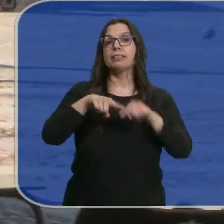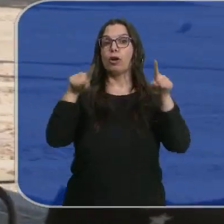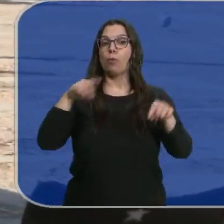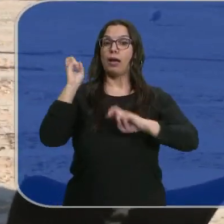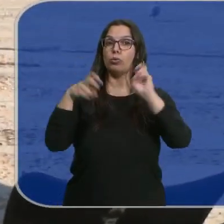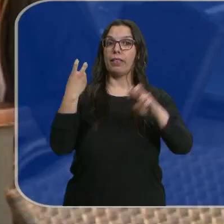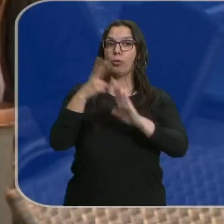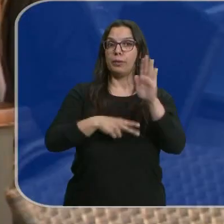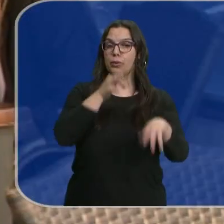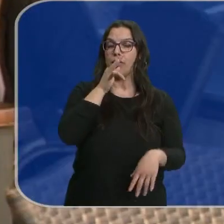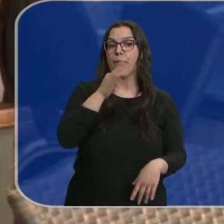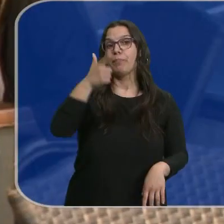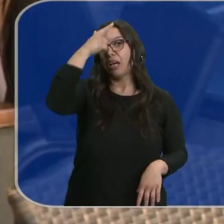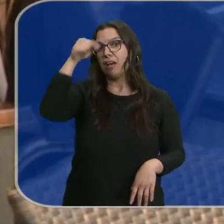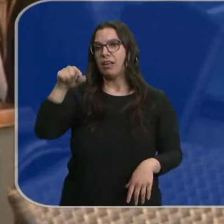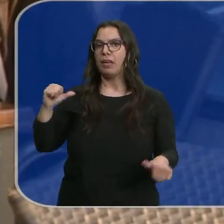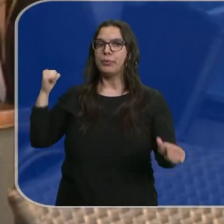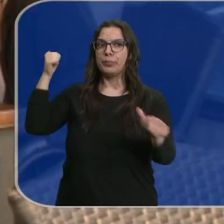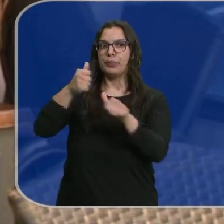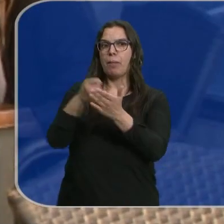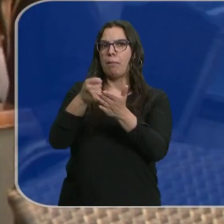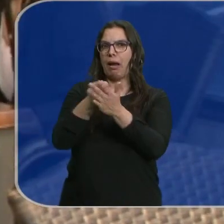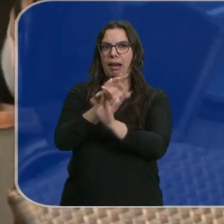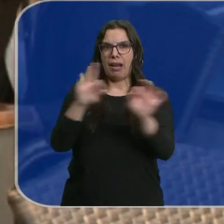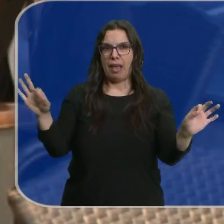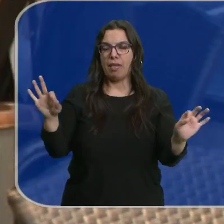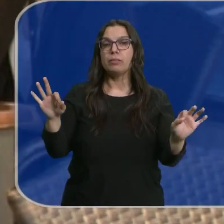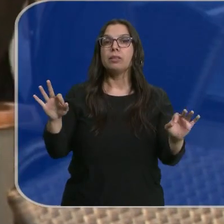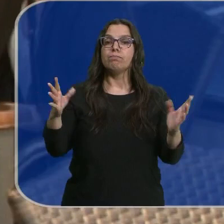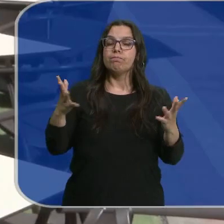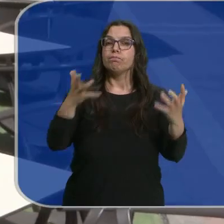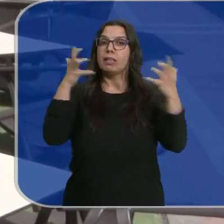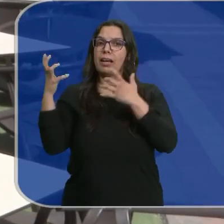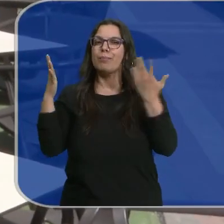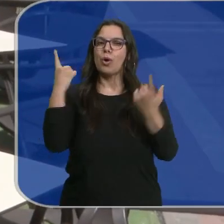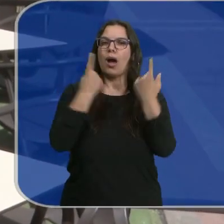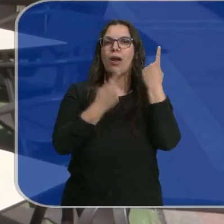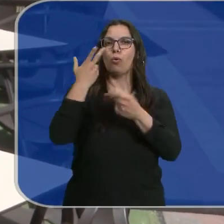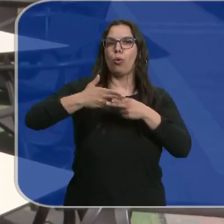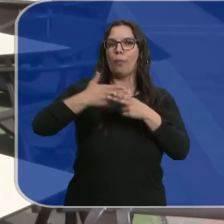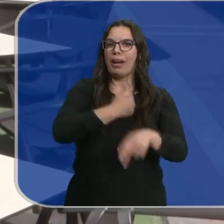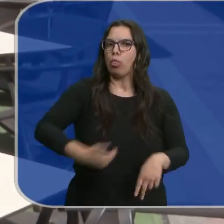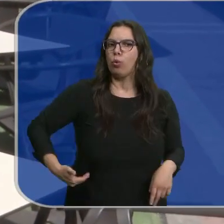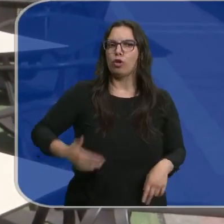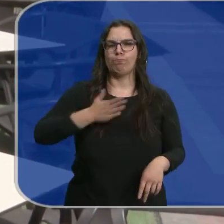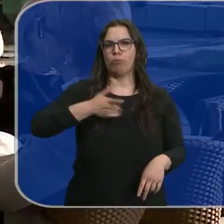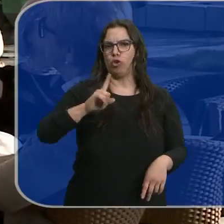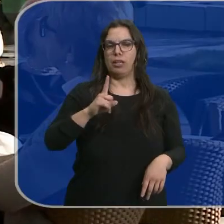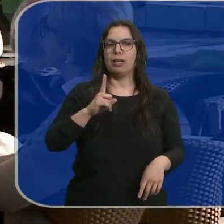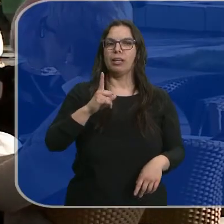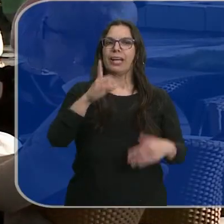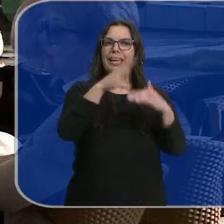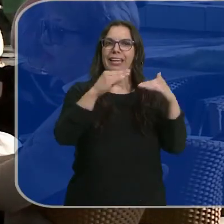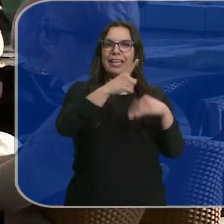normativa y en Ávila los locales llevan años sin pagar tasas. Pese a las ventajas, muchos hosteleros han renunciado a servir aquí. Los